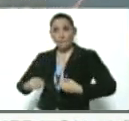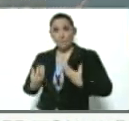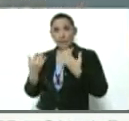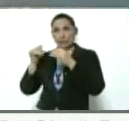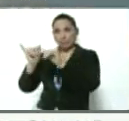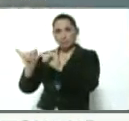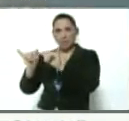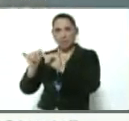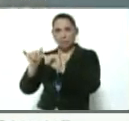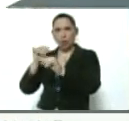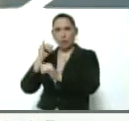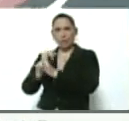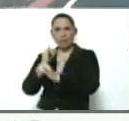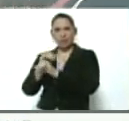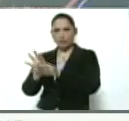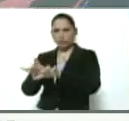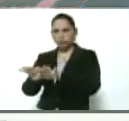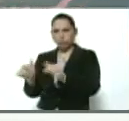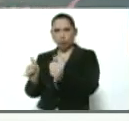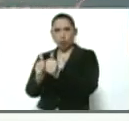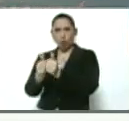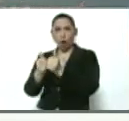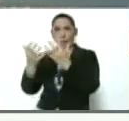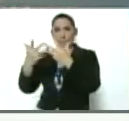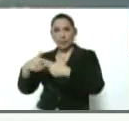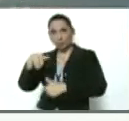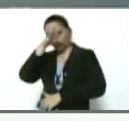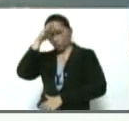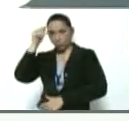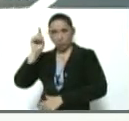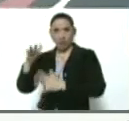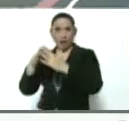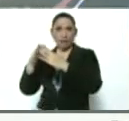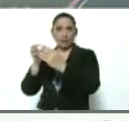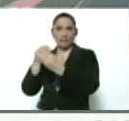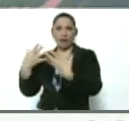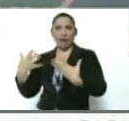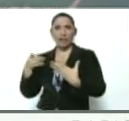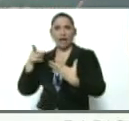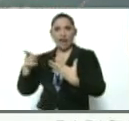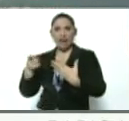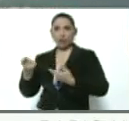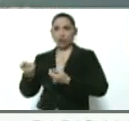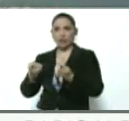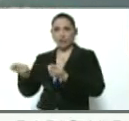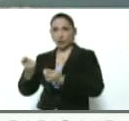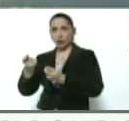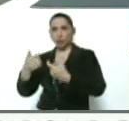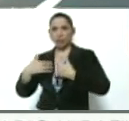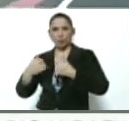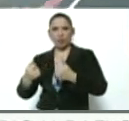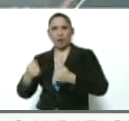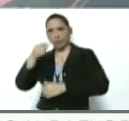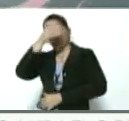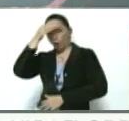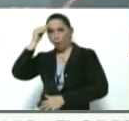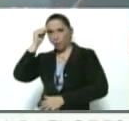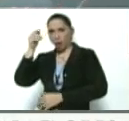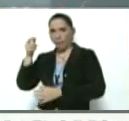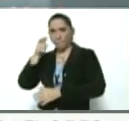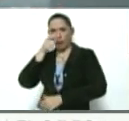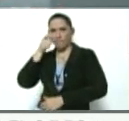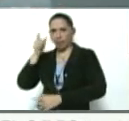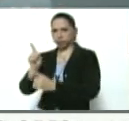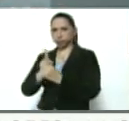sus redes sociales con la administración de Donald Trump, con la Casa Blanca, que han prestado servicios de seguridad a Donald Trump, que